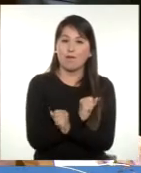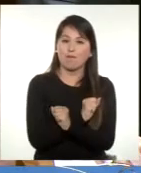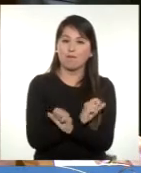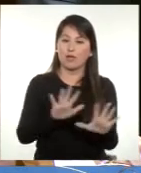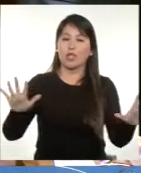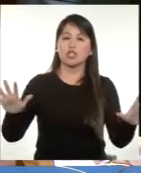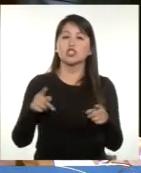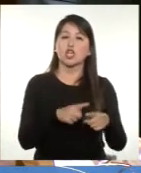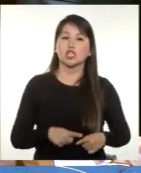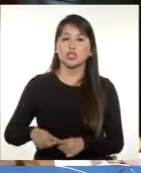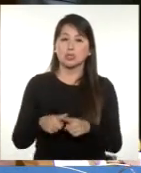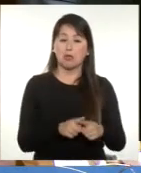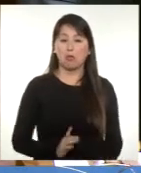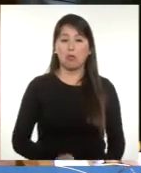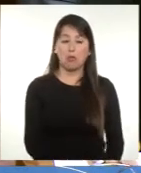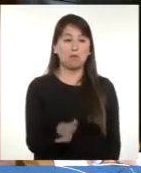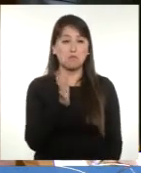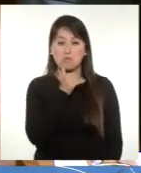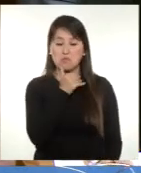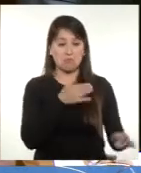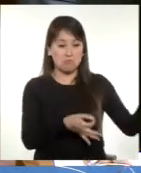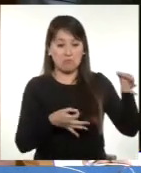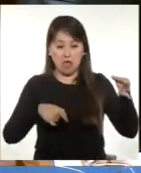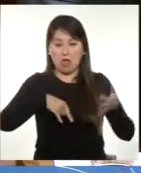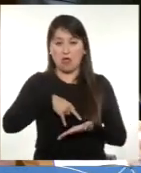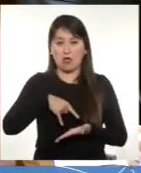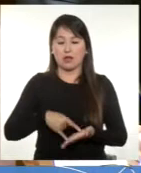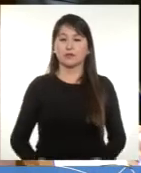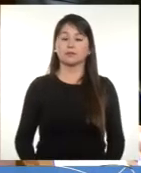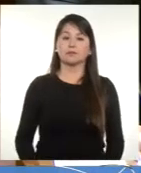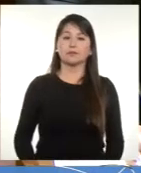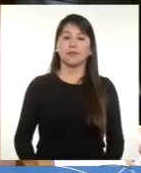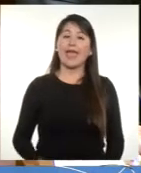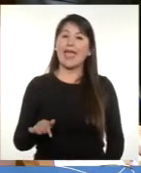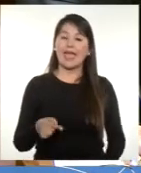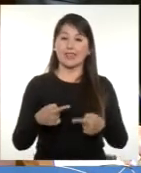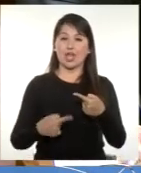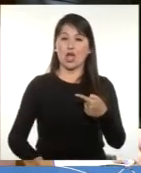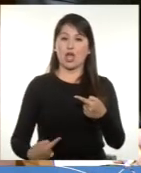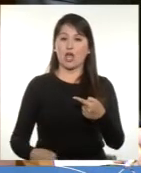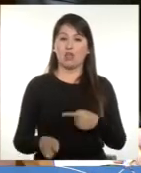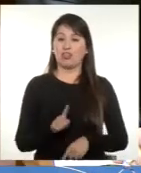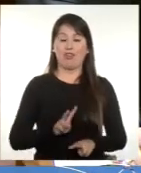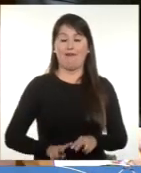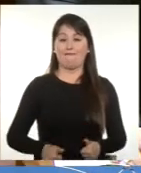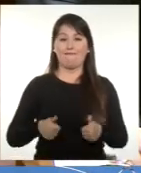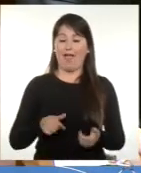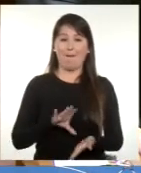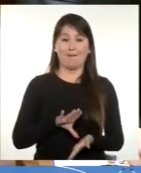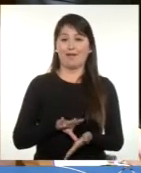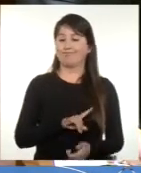y aún no llega al Parlamento este proyecto de ley. Esta incoherencia no le hace bien al país.